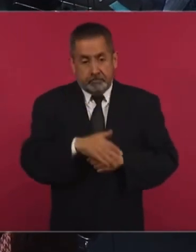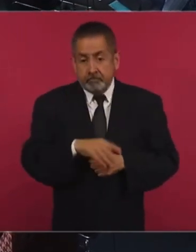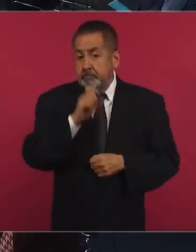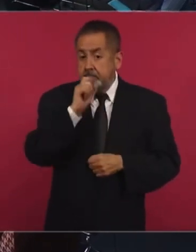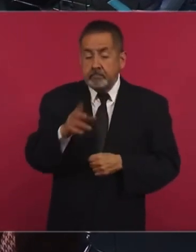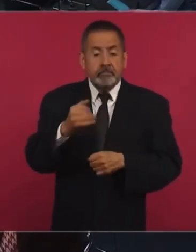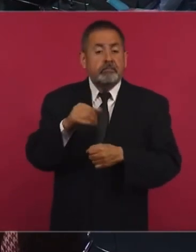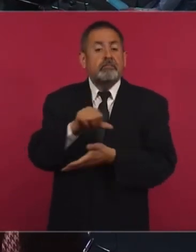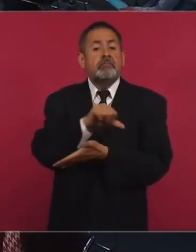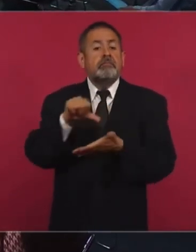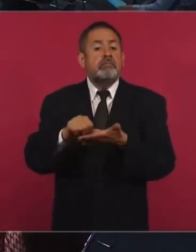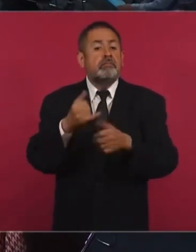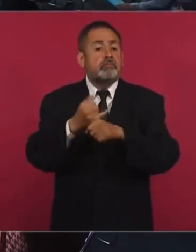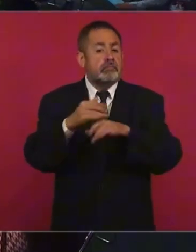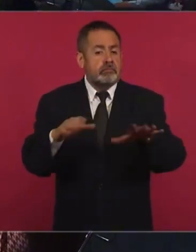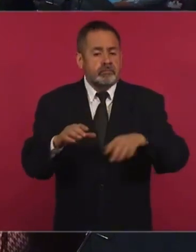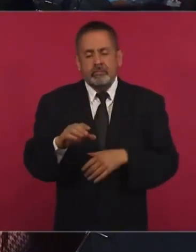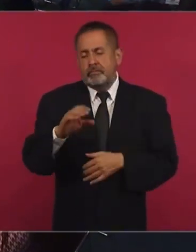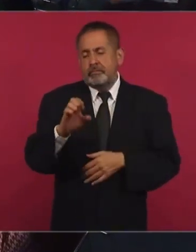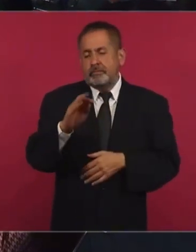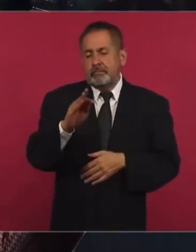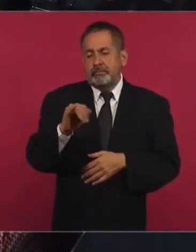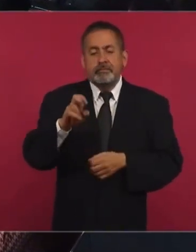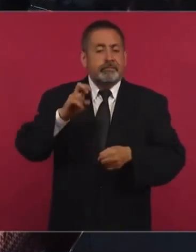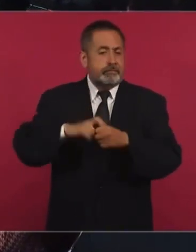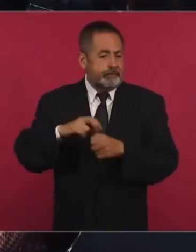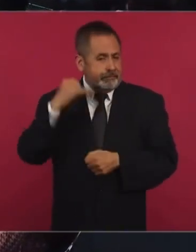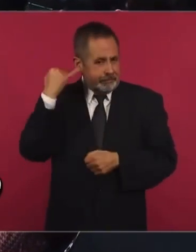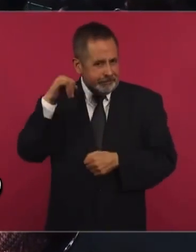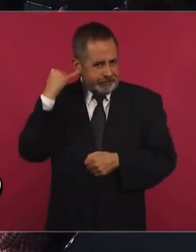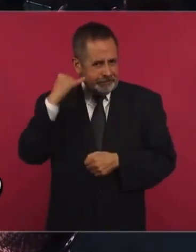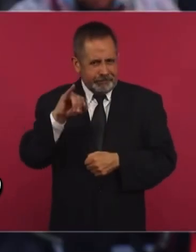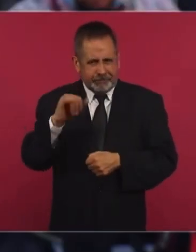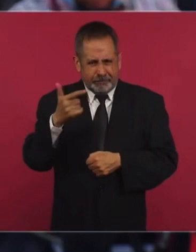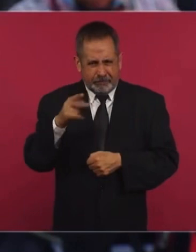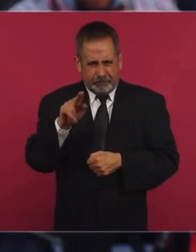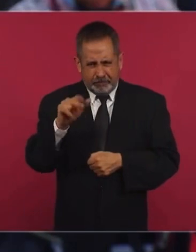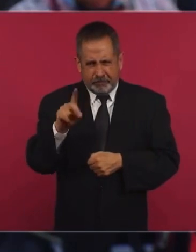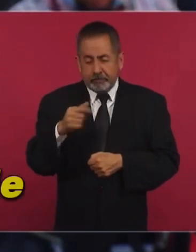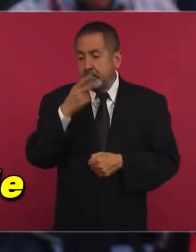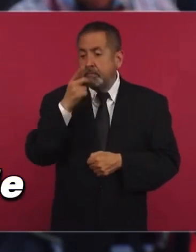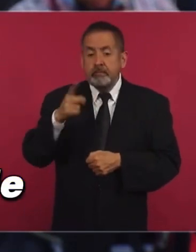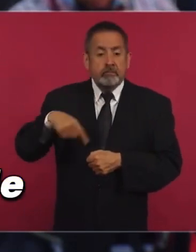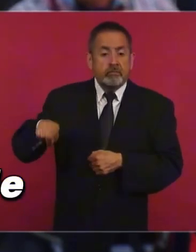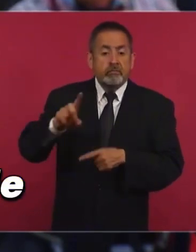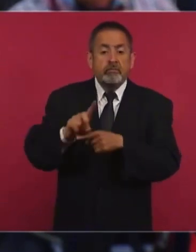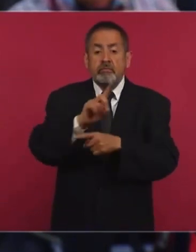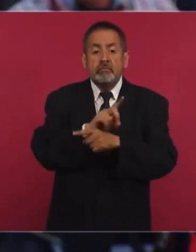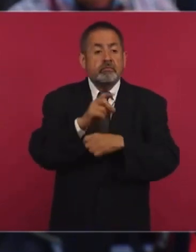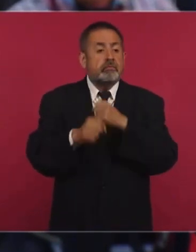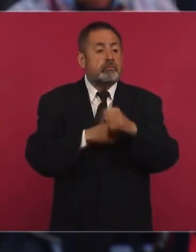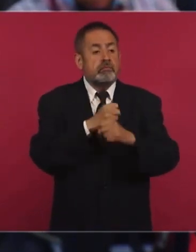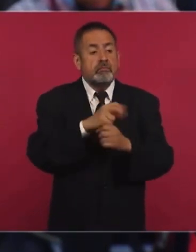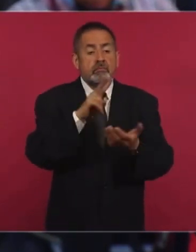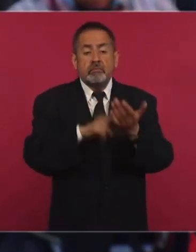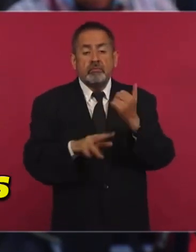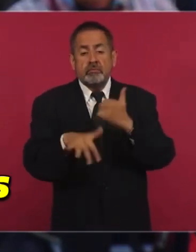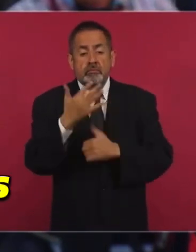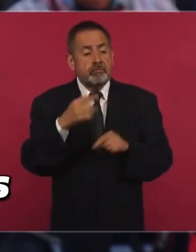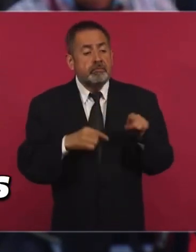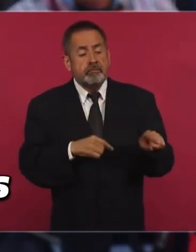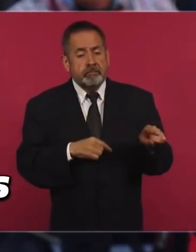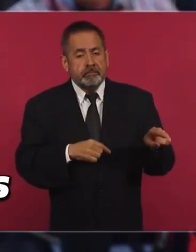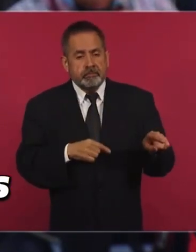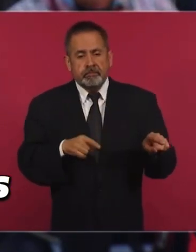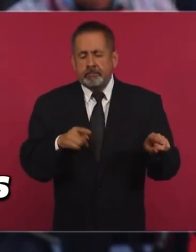Centro Regional de Fusión de Inteligencia, el CERFI, de Iguala. Uno de los argumentos que ha dado el Ejército es que ellos superaban desde 2015. Sin embargo, estos